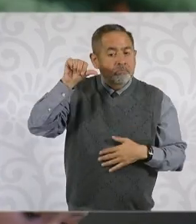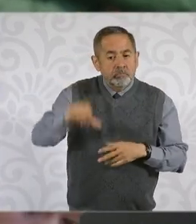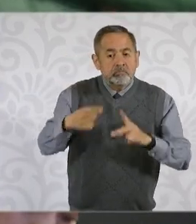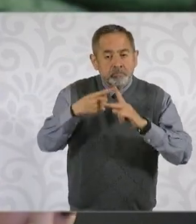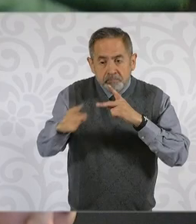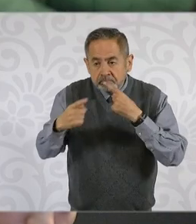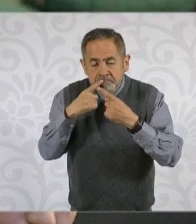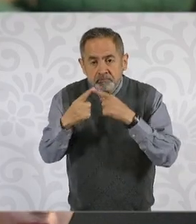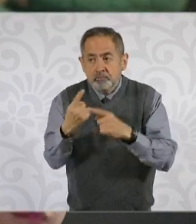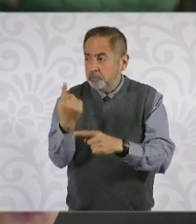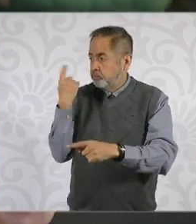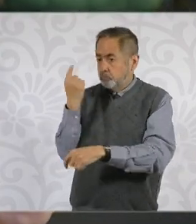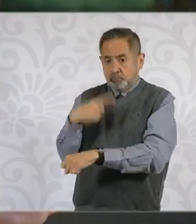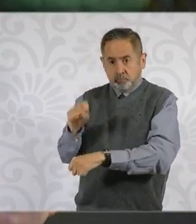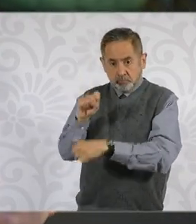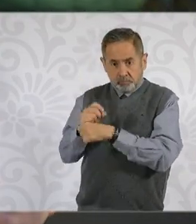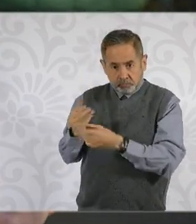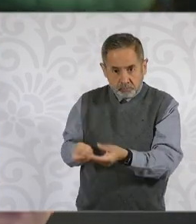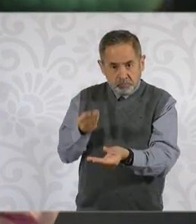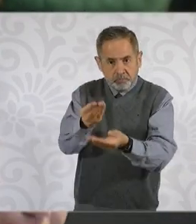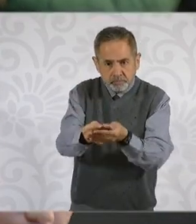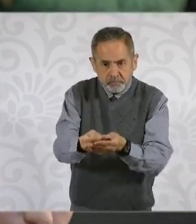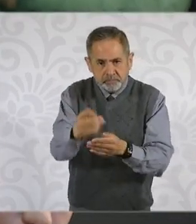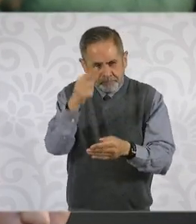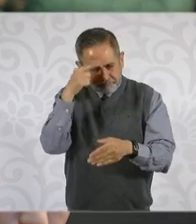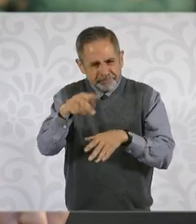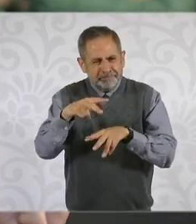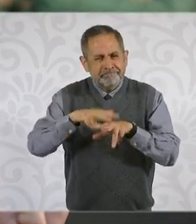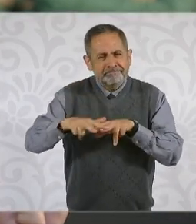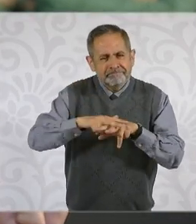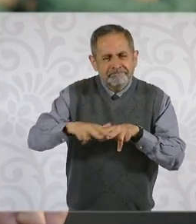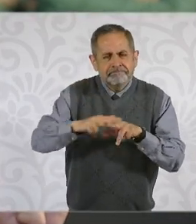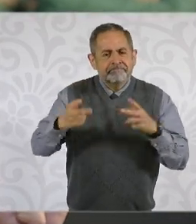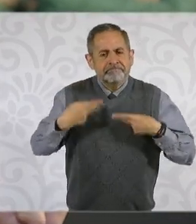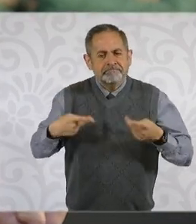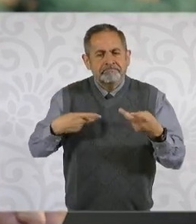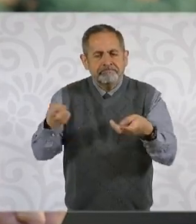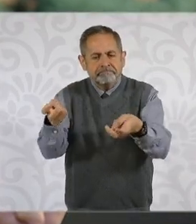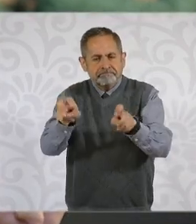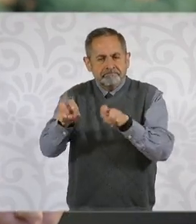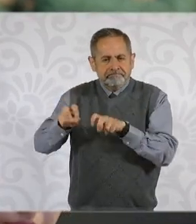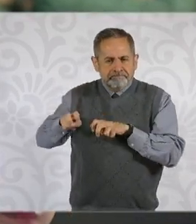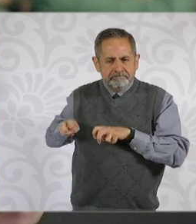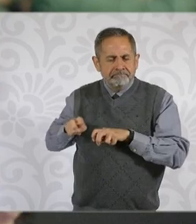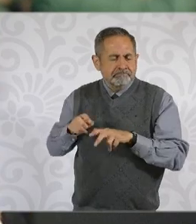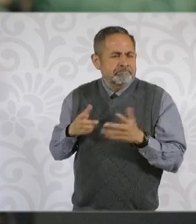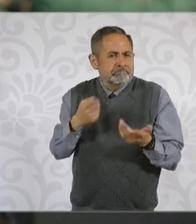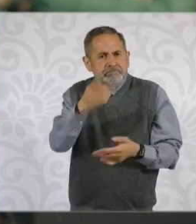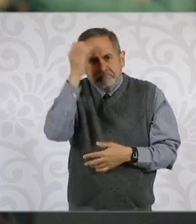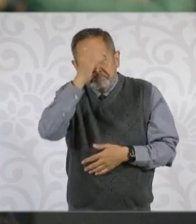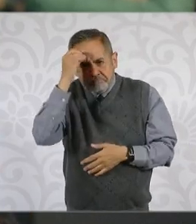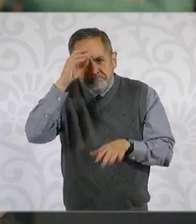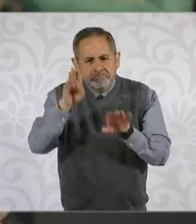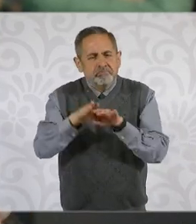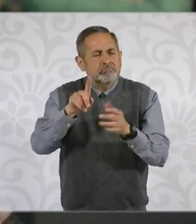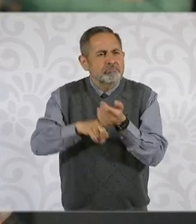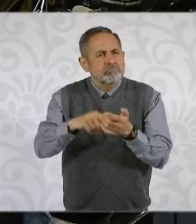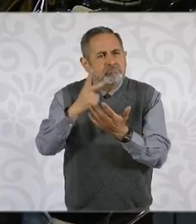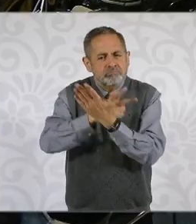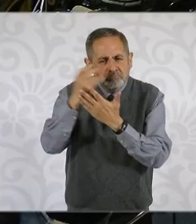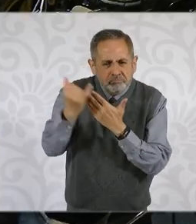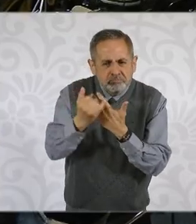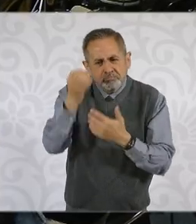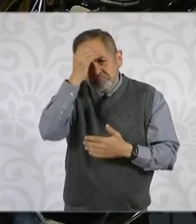la reforma que enviaron la semana pasada sobre los trenes de pasajeros. Su opinión al respecto de este proyecto de trenes y